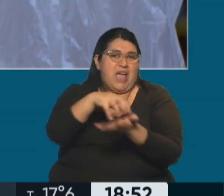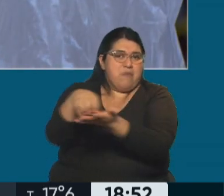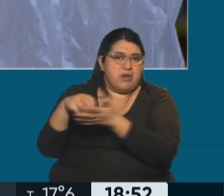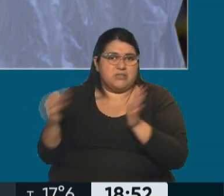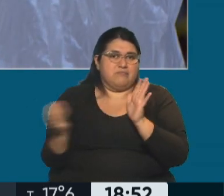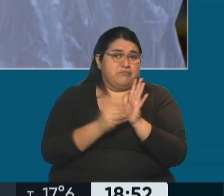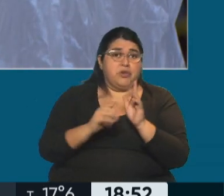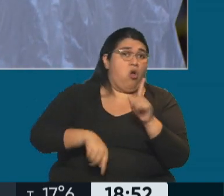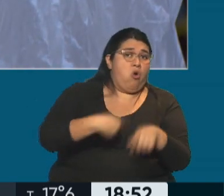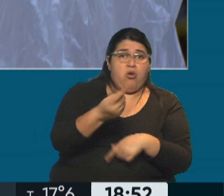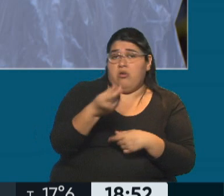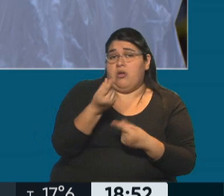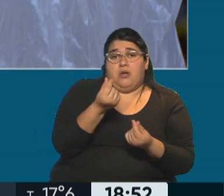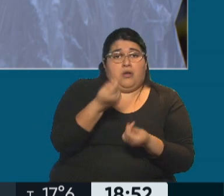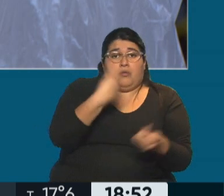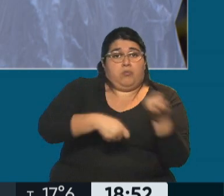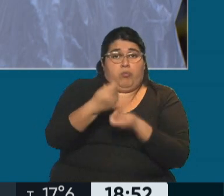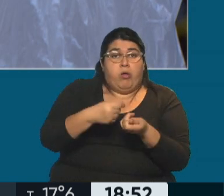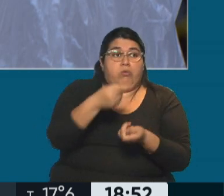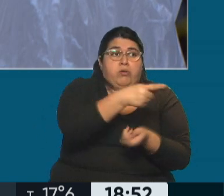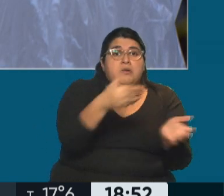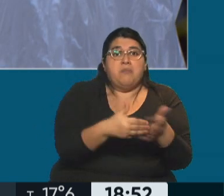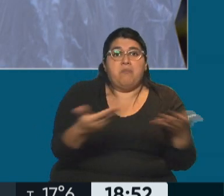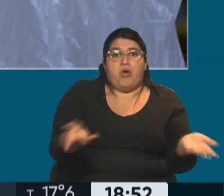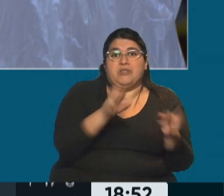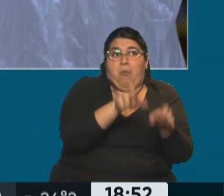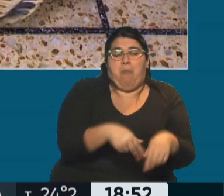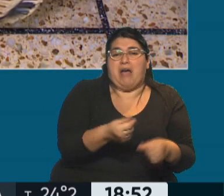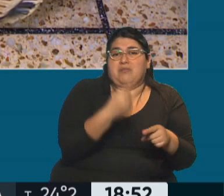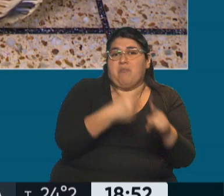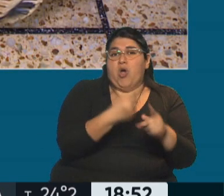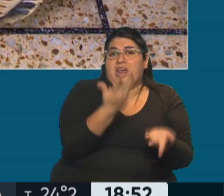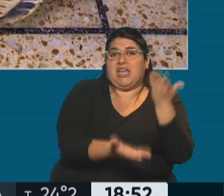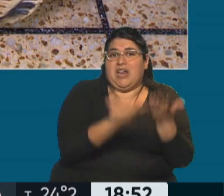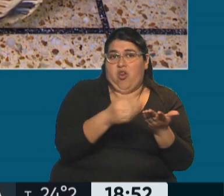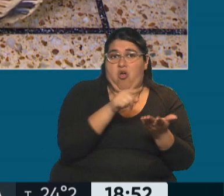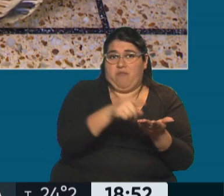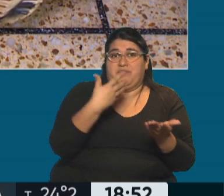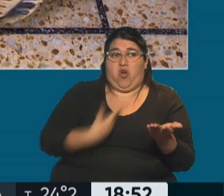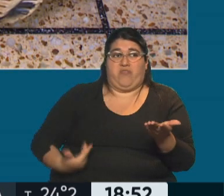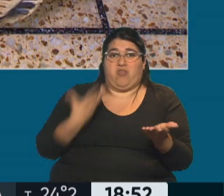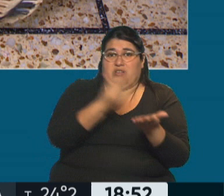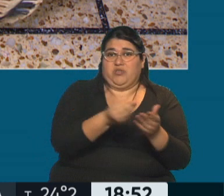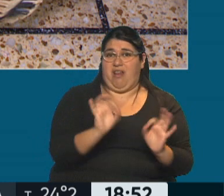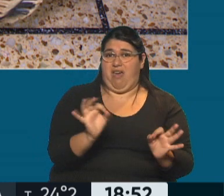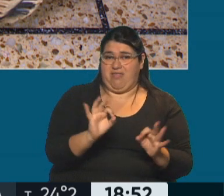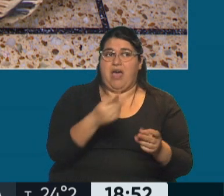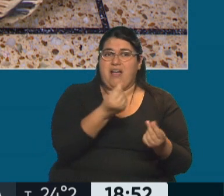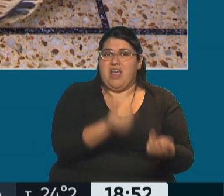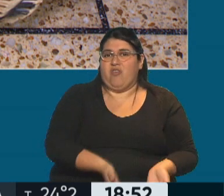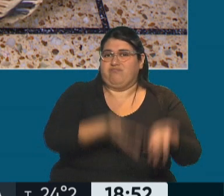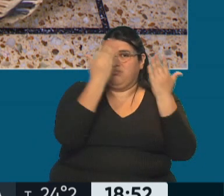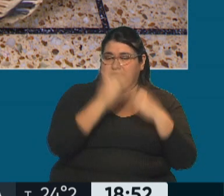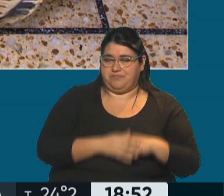precios de mercado y por ende el kilo de pan termina saliendo el precio de mercado sin ningún tipo de asistencia del Estado. Así que en esa tensión están las